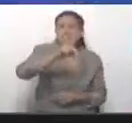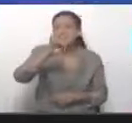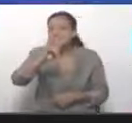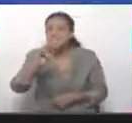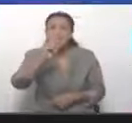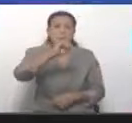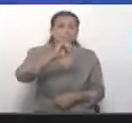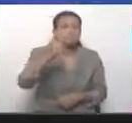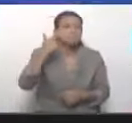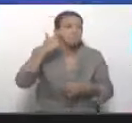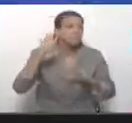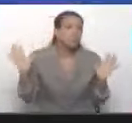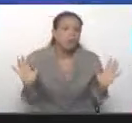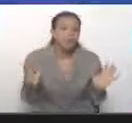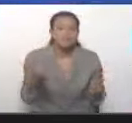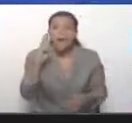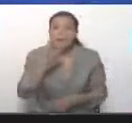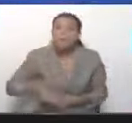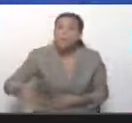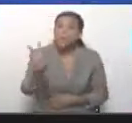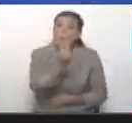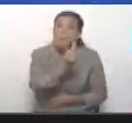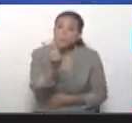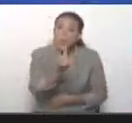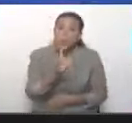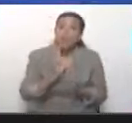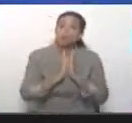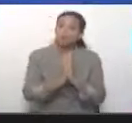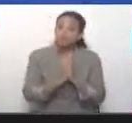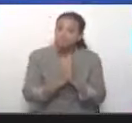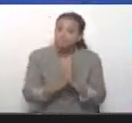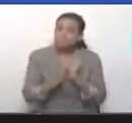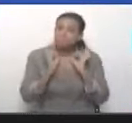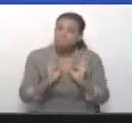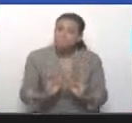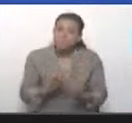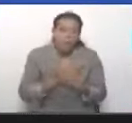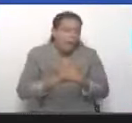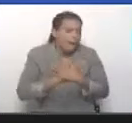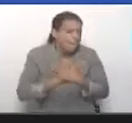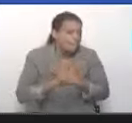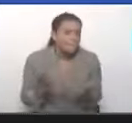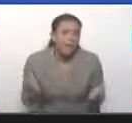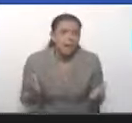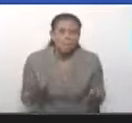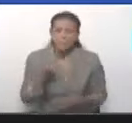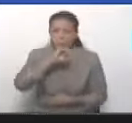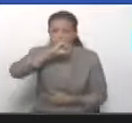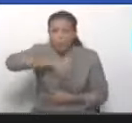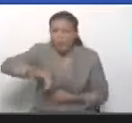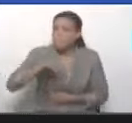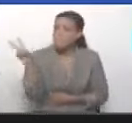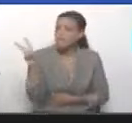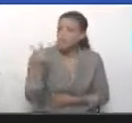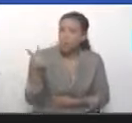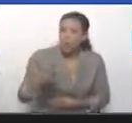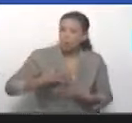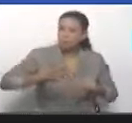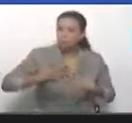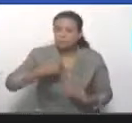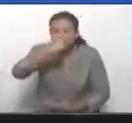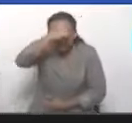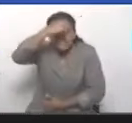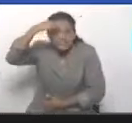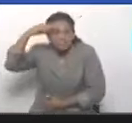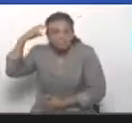Estamos pensando en venezolanos y venezolanas, que amamos nuestra tierra y que estamos indignados